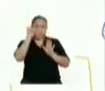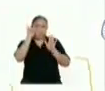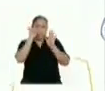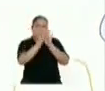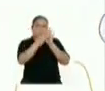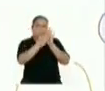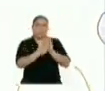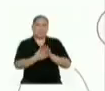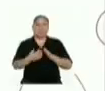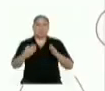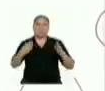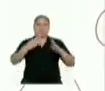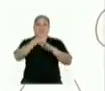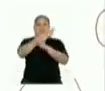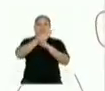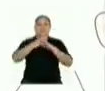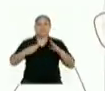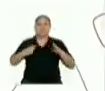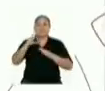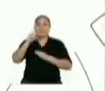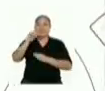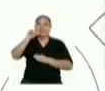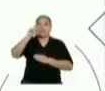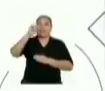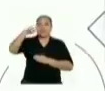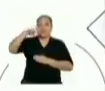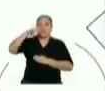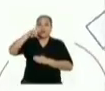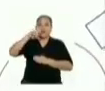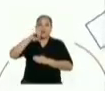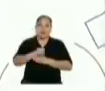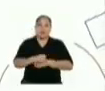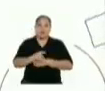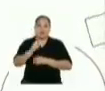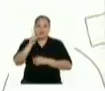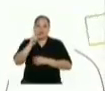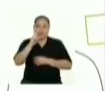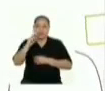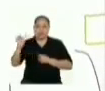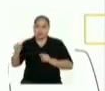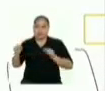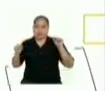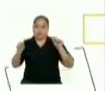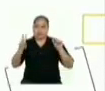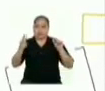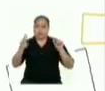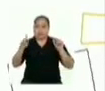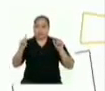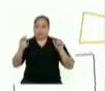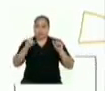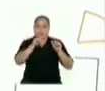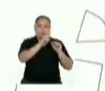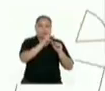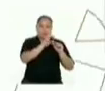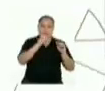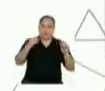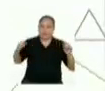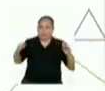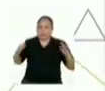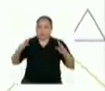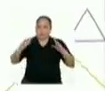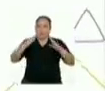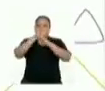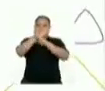imagen. Las diagonales de un octaedro son rectas que unen dos vértices que pertenecen a caras